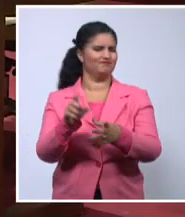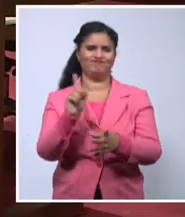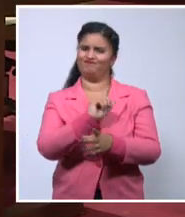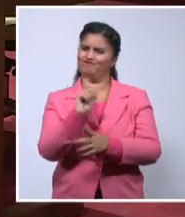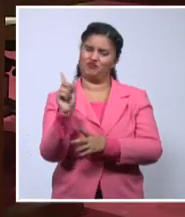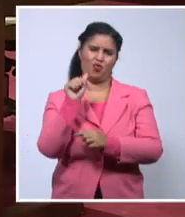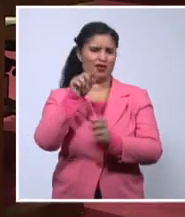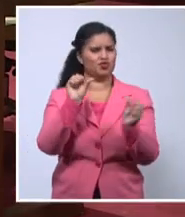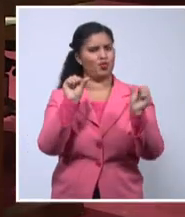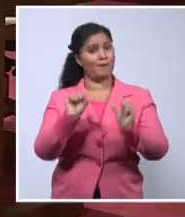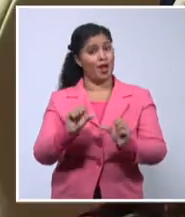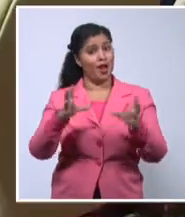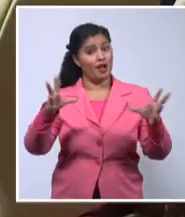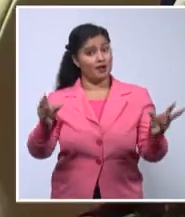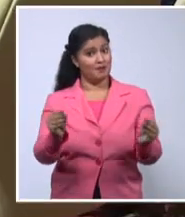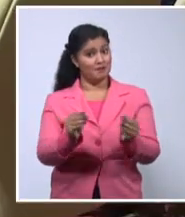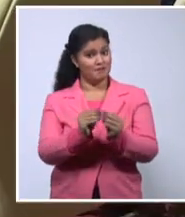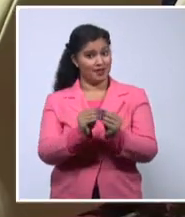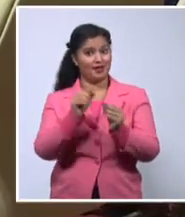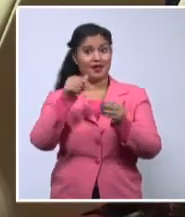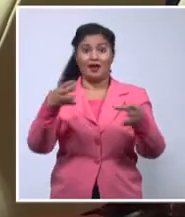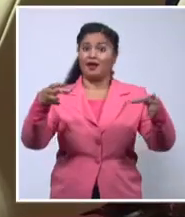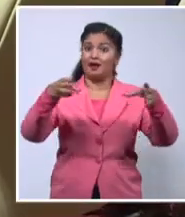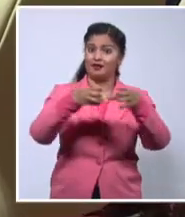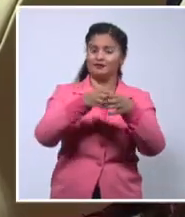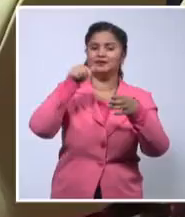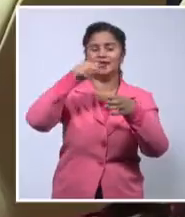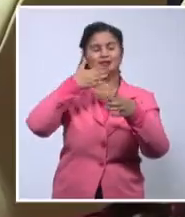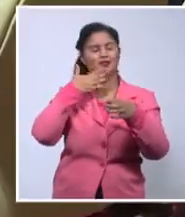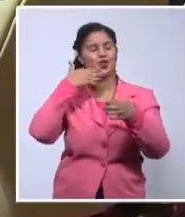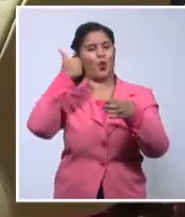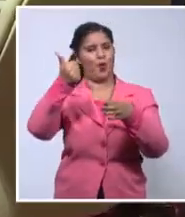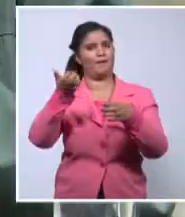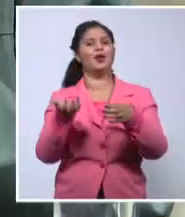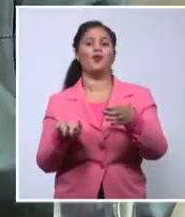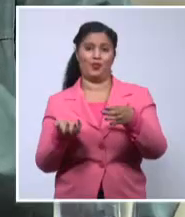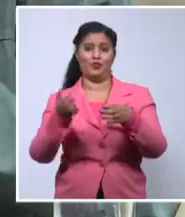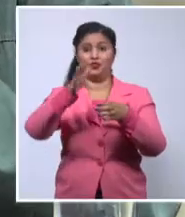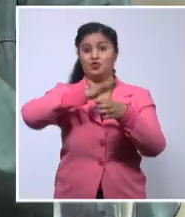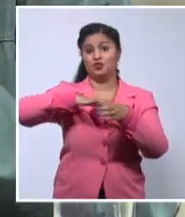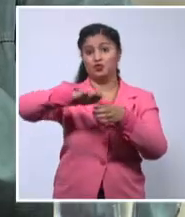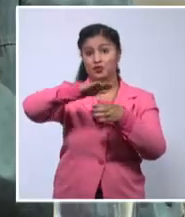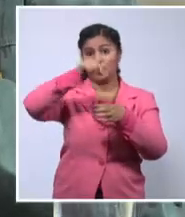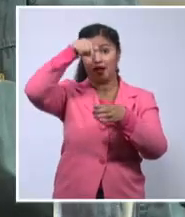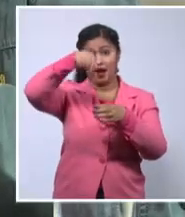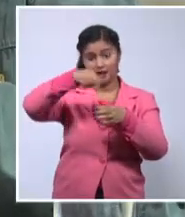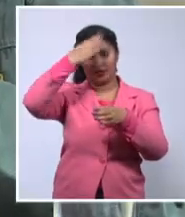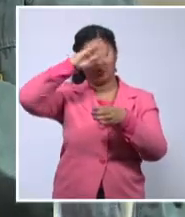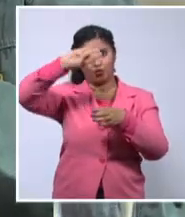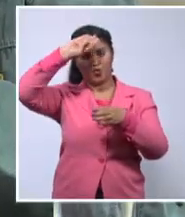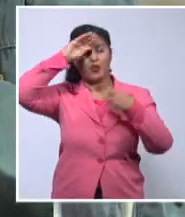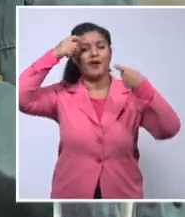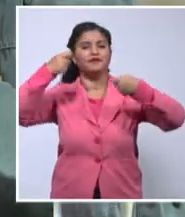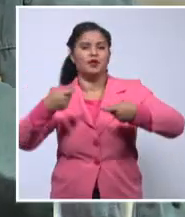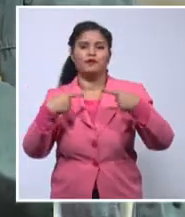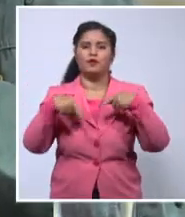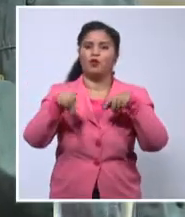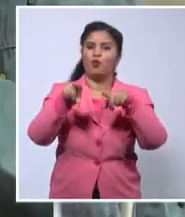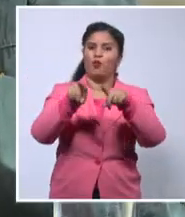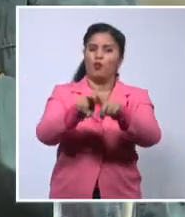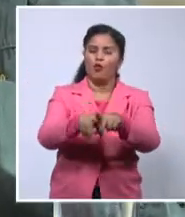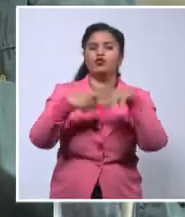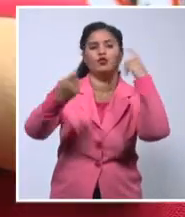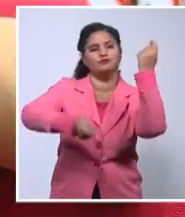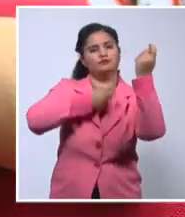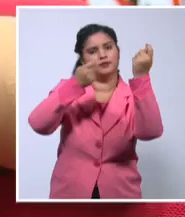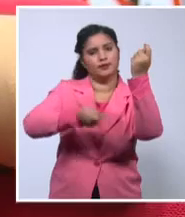determinados mecanismos que impiden que seamos un mejor país, pero sin ser ingenuos, sin abandonar nuestra realidad de plaza sitiada, fue un punto